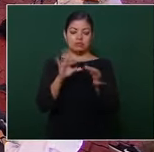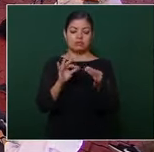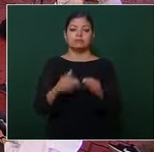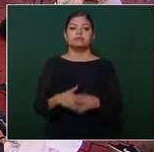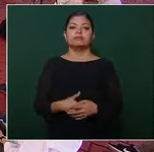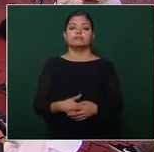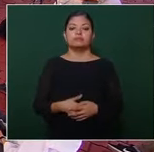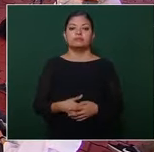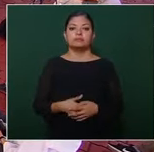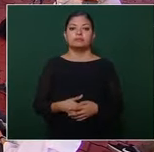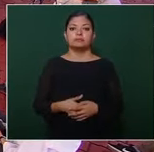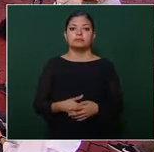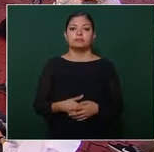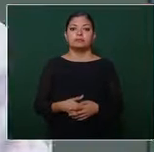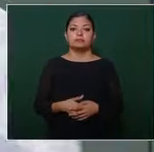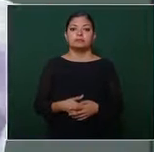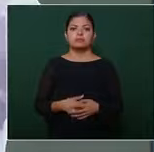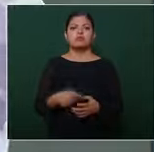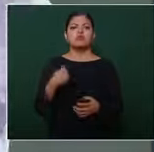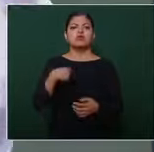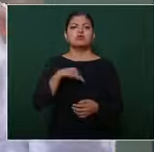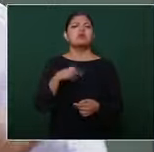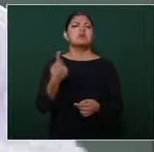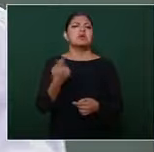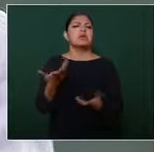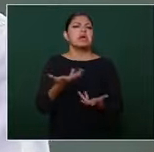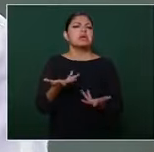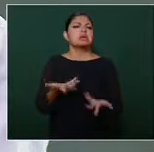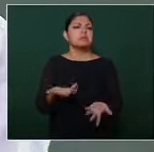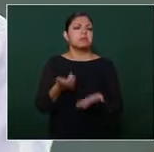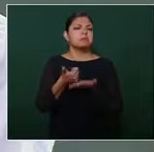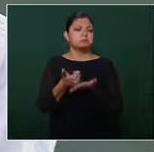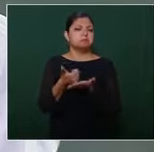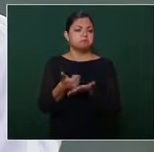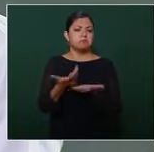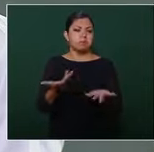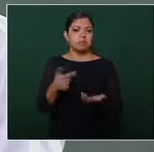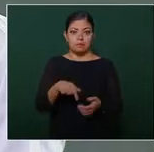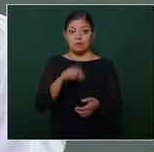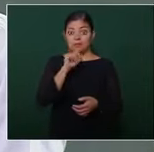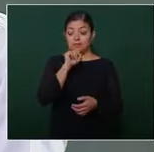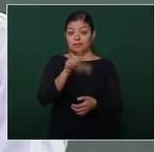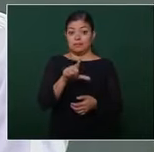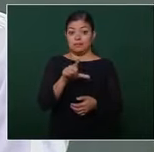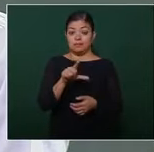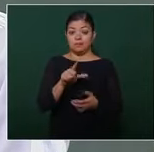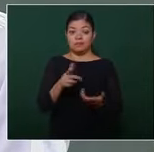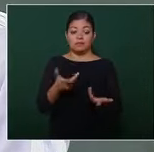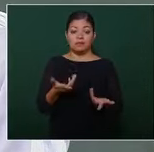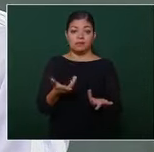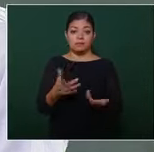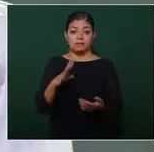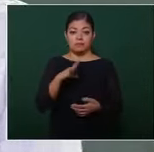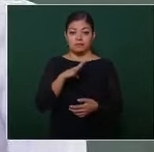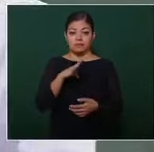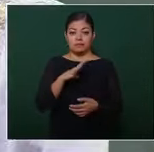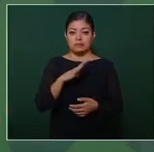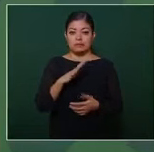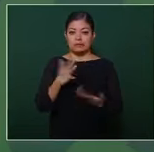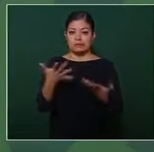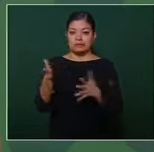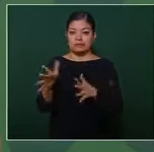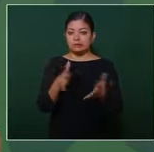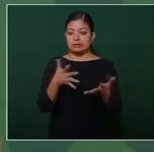en qué estamos ayudando aparte Jalisco tiene como